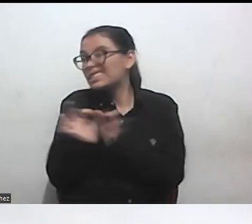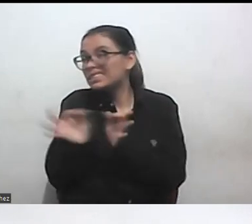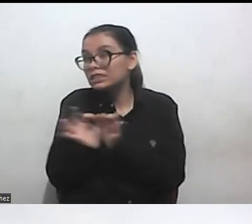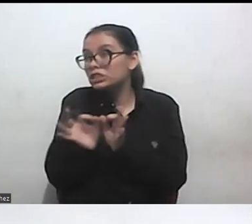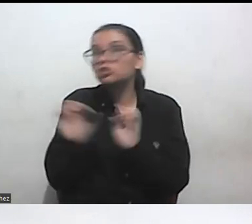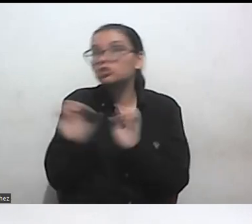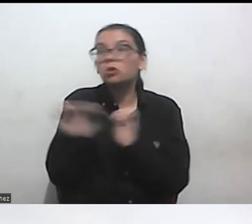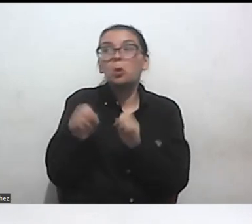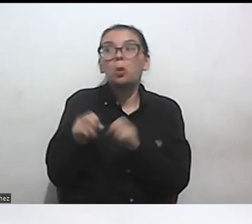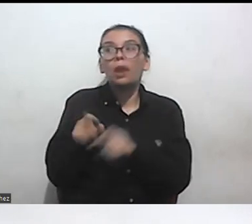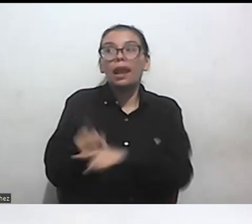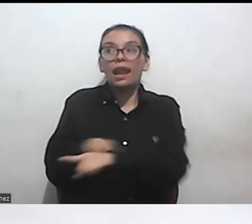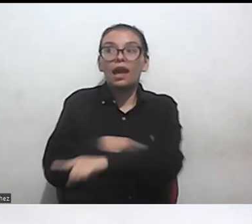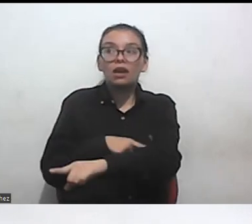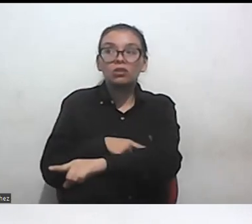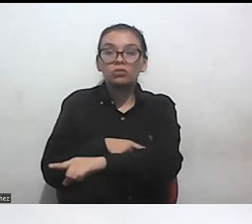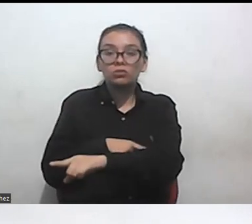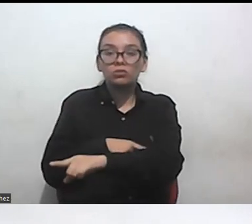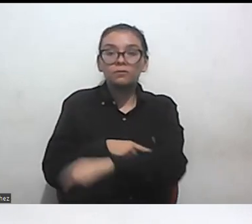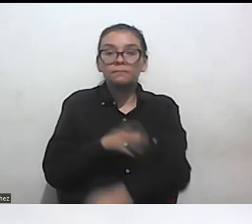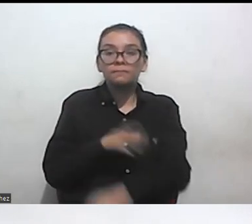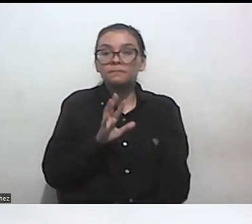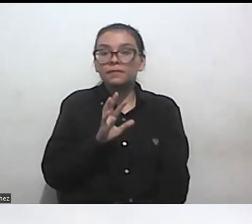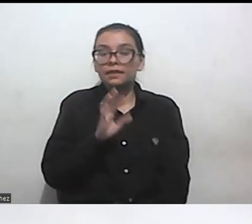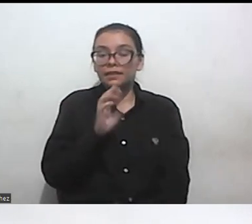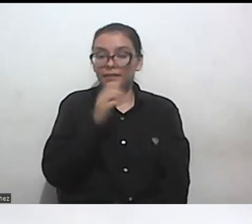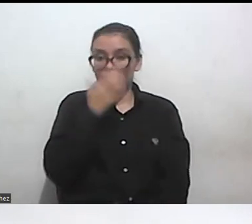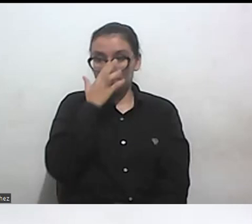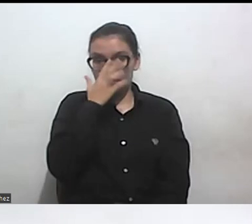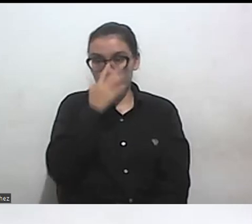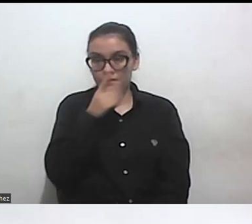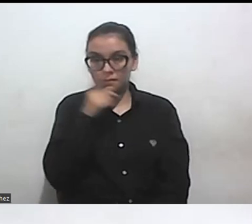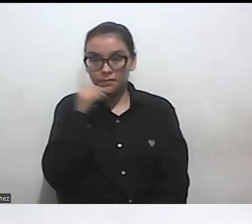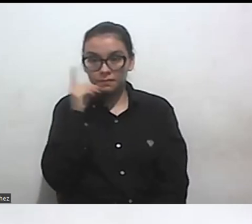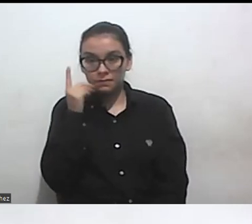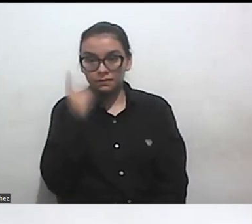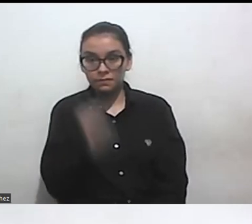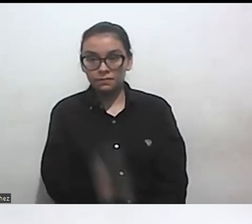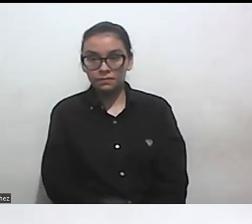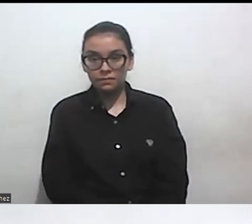por fa a ti por interno ok